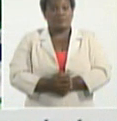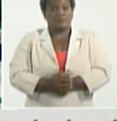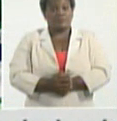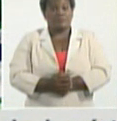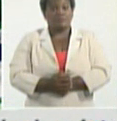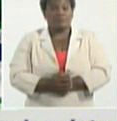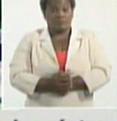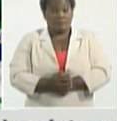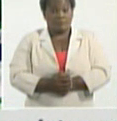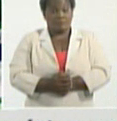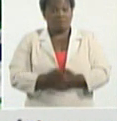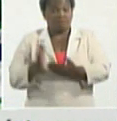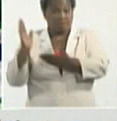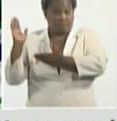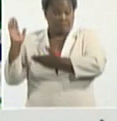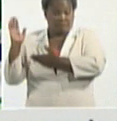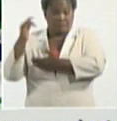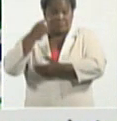comportamiento del virus,